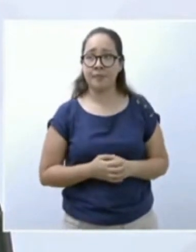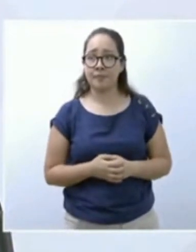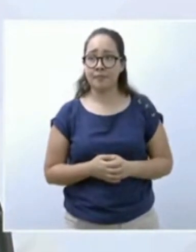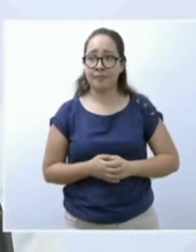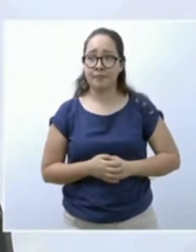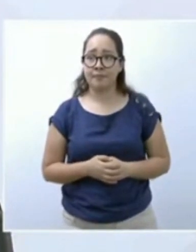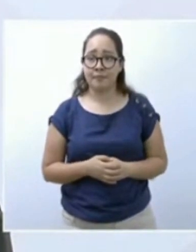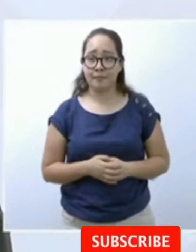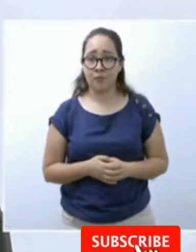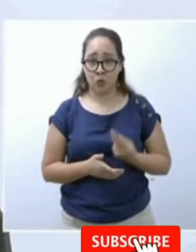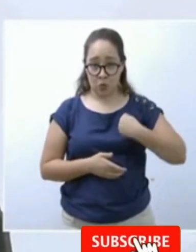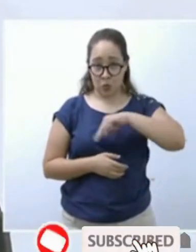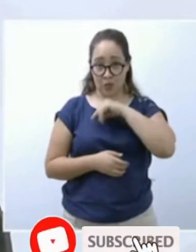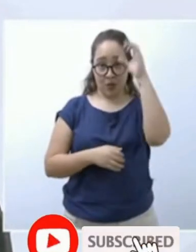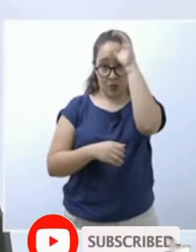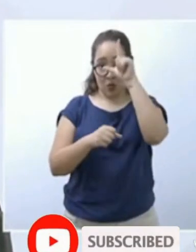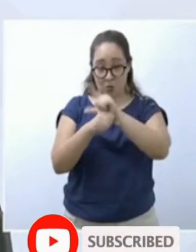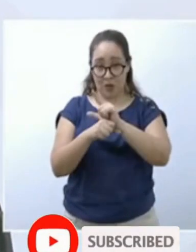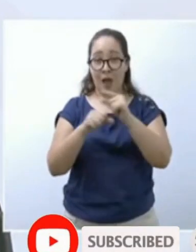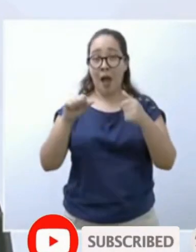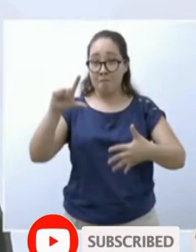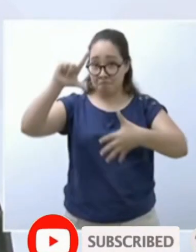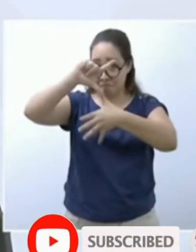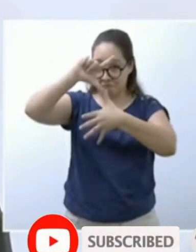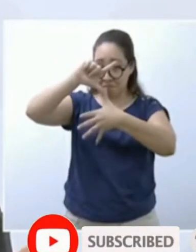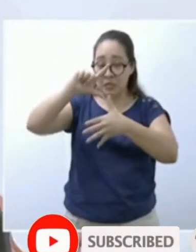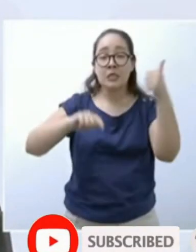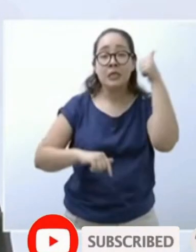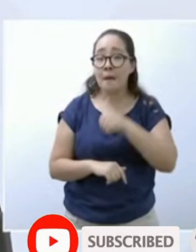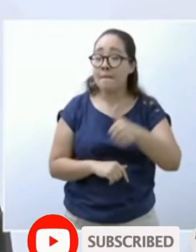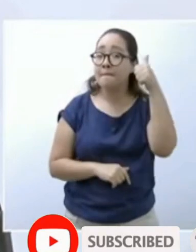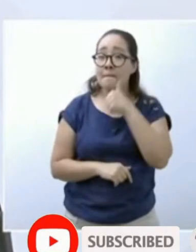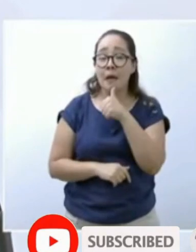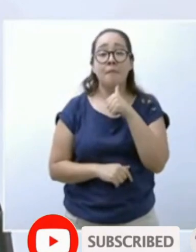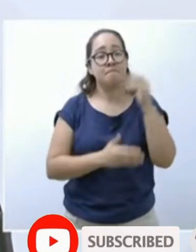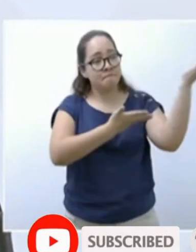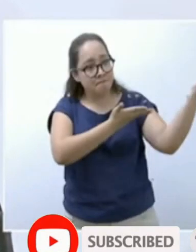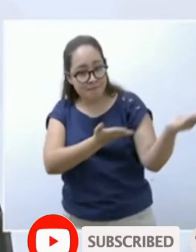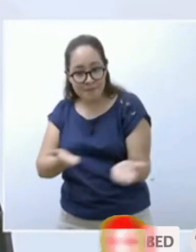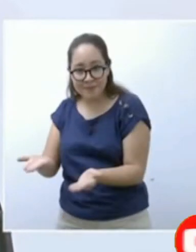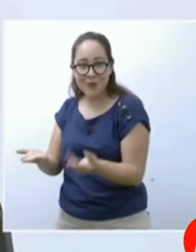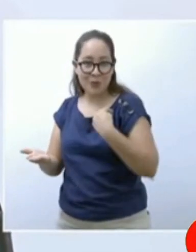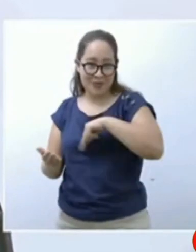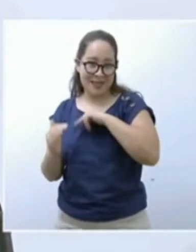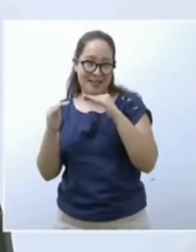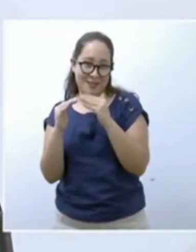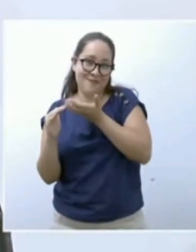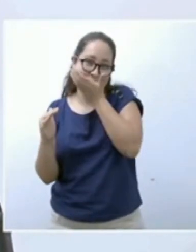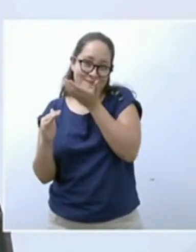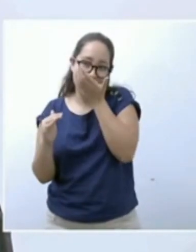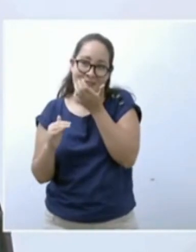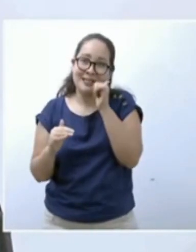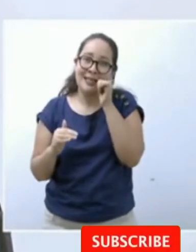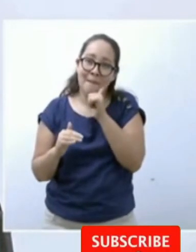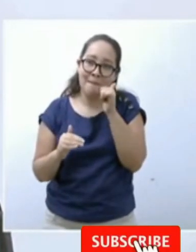en nuestra cultura latina siempre recibimos a los invitados en nuestras casas con una